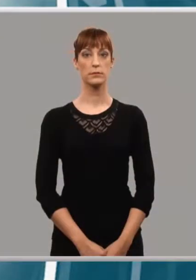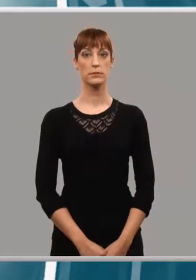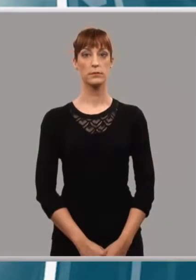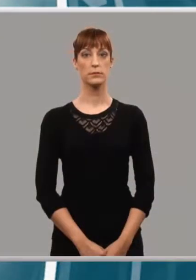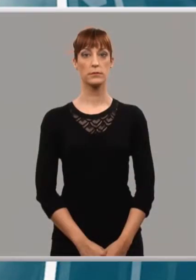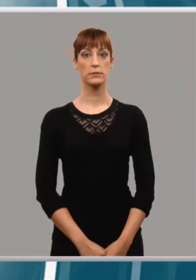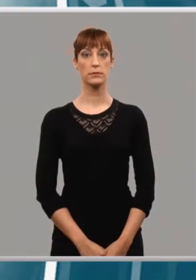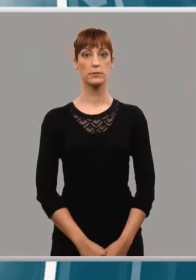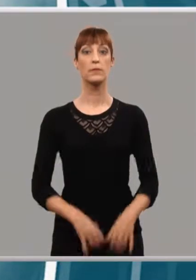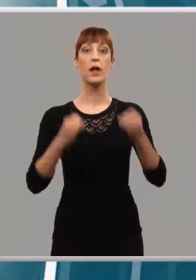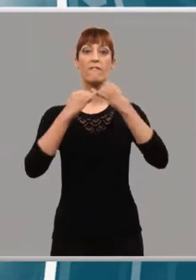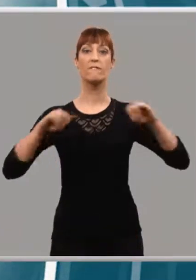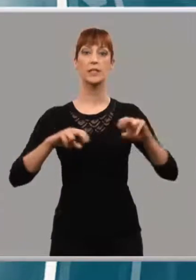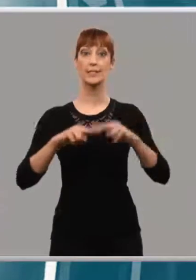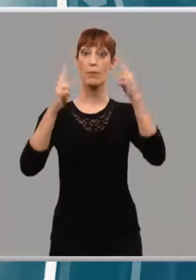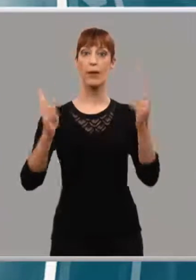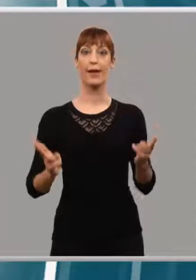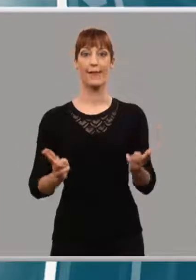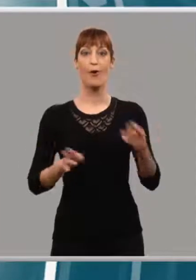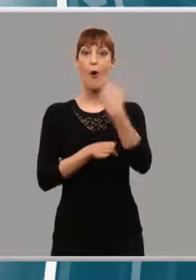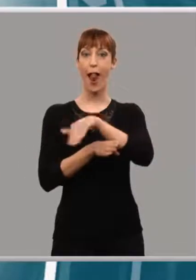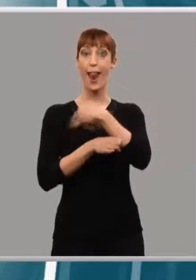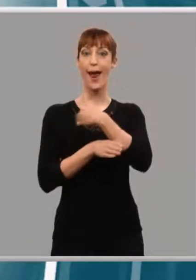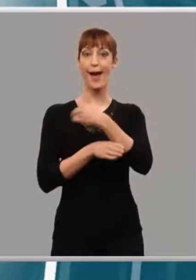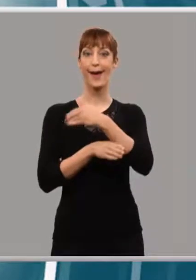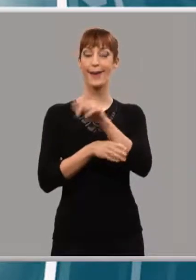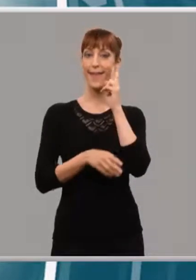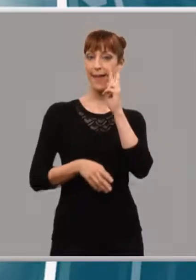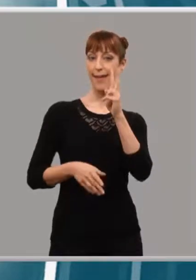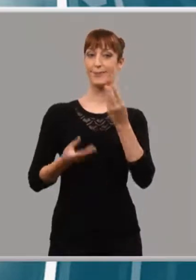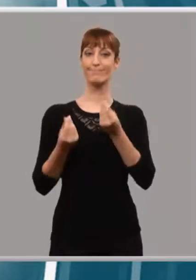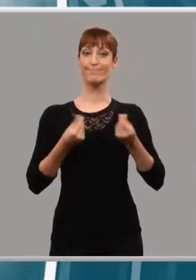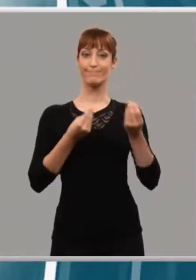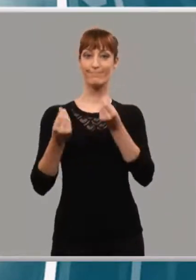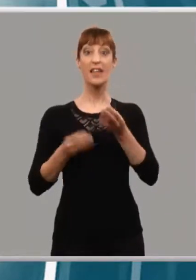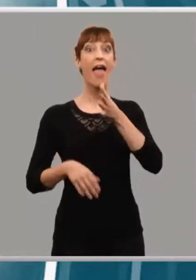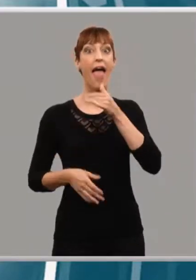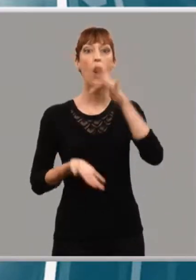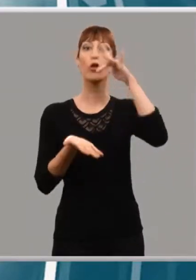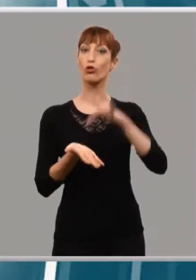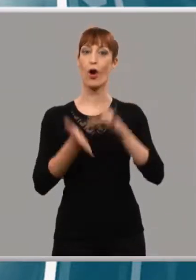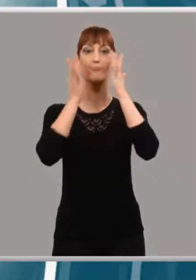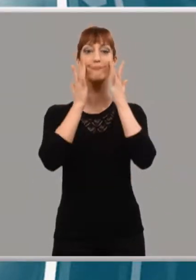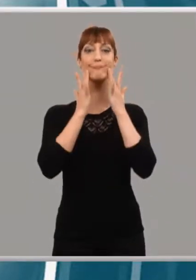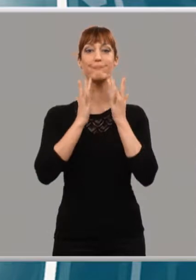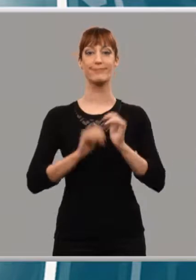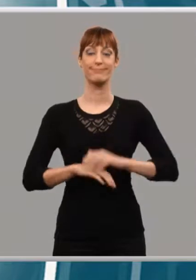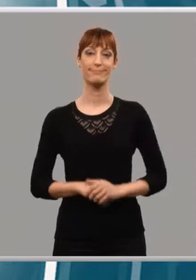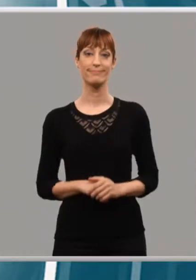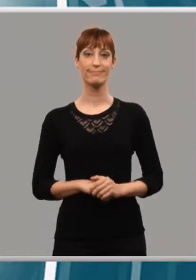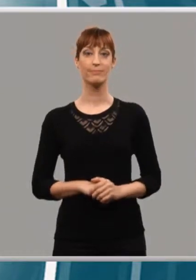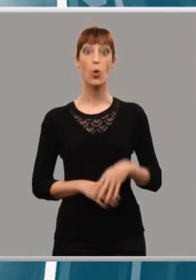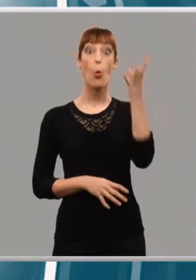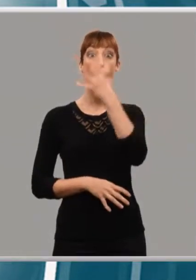Las fiestas de San Mateo se viven en la calle y ahora es el momento de limpiarlas. Durante cuatro